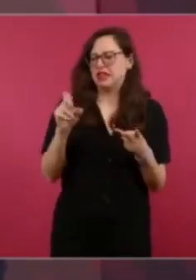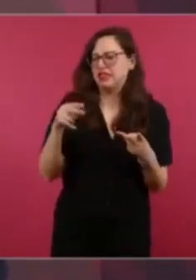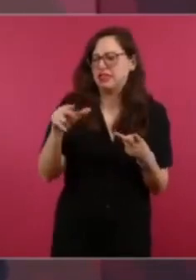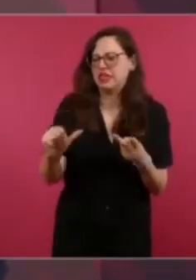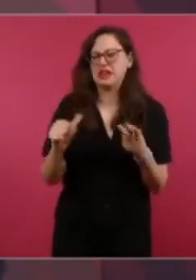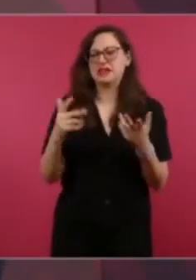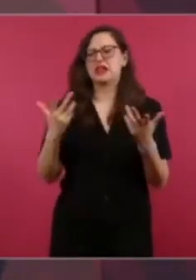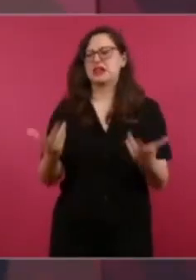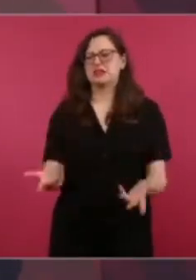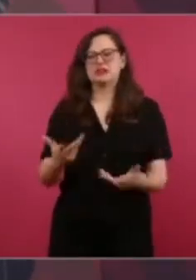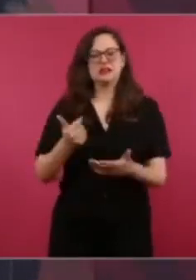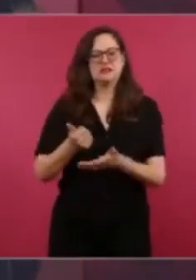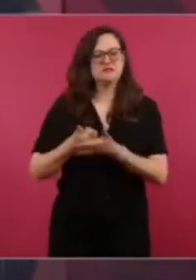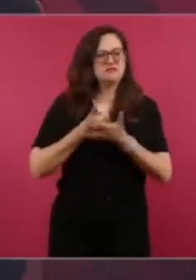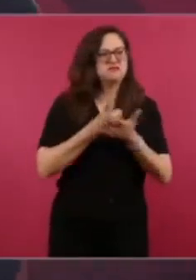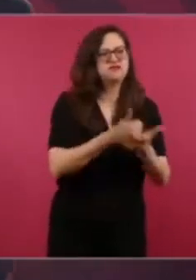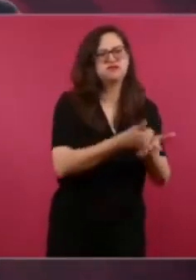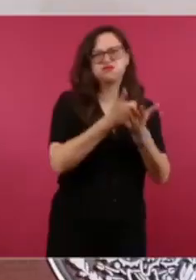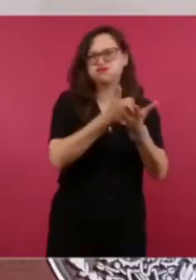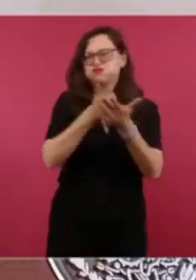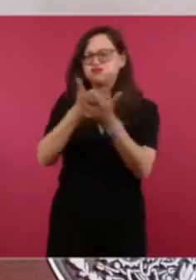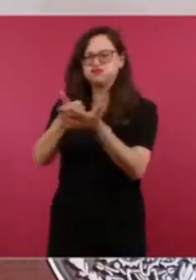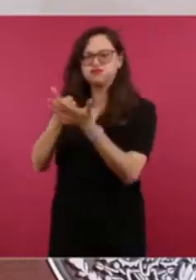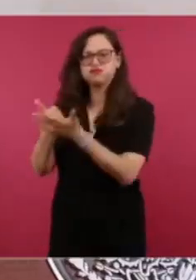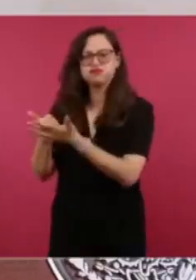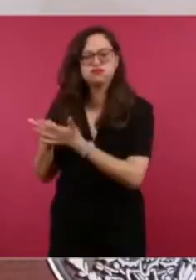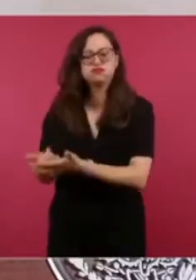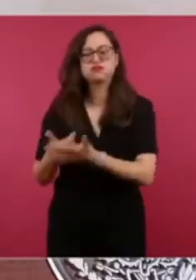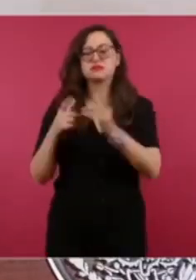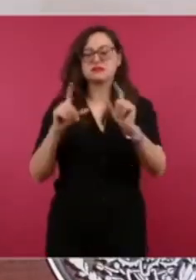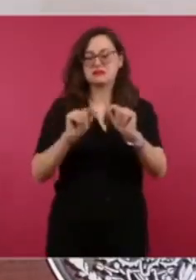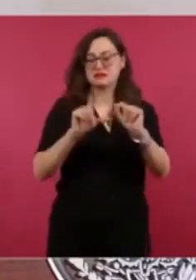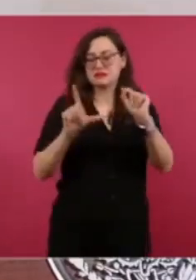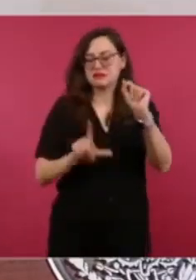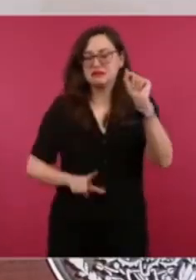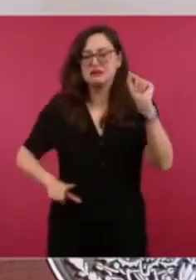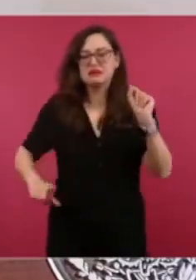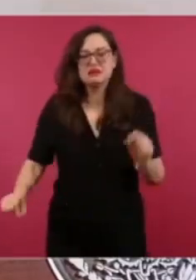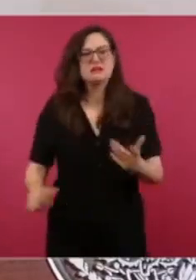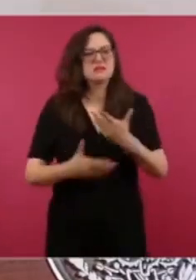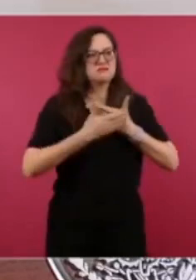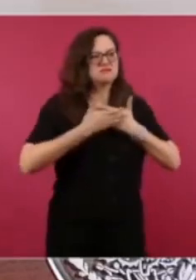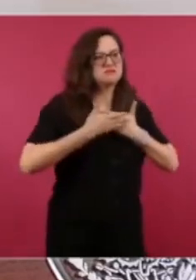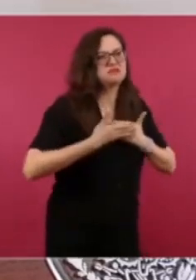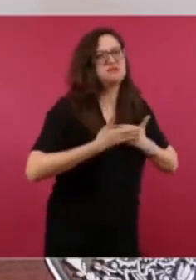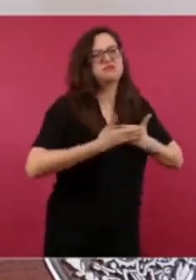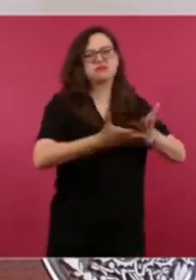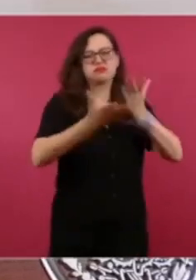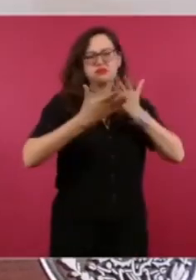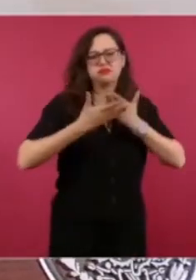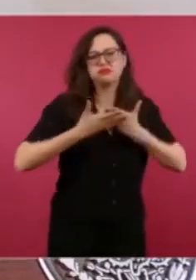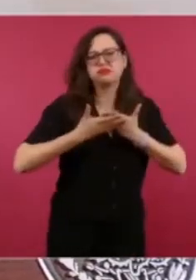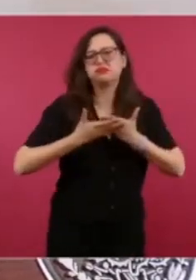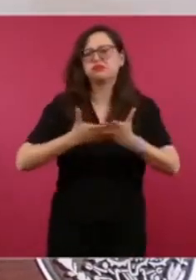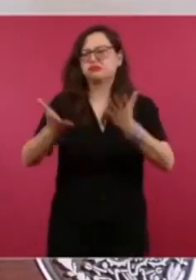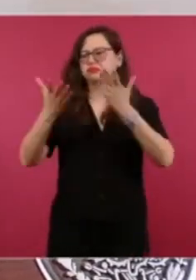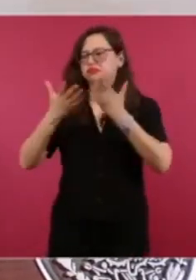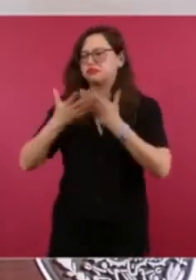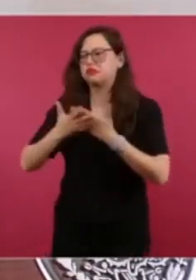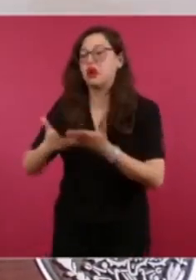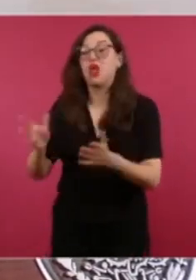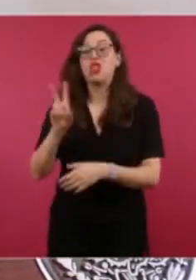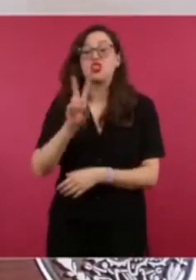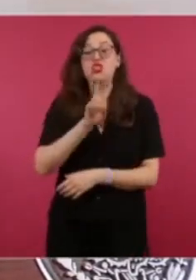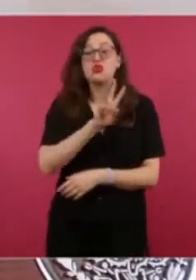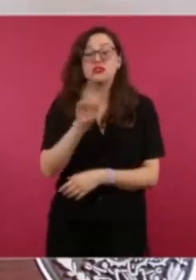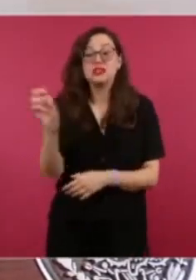se distribuyeron por todo el país más de doscientos millones